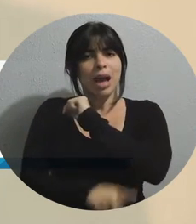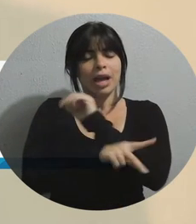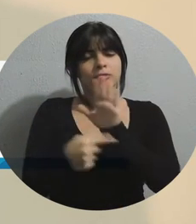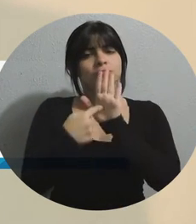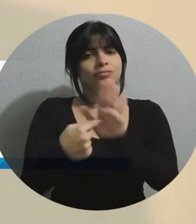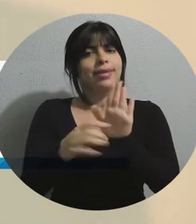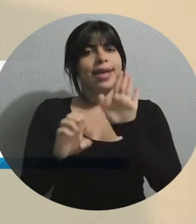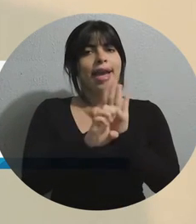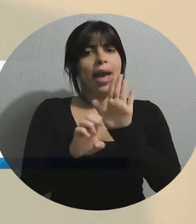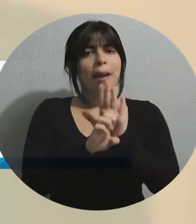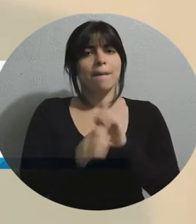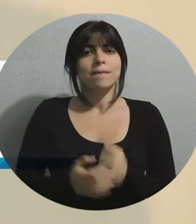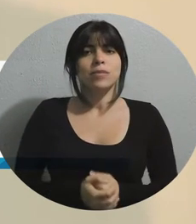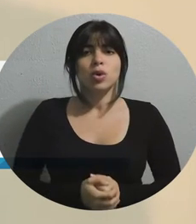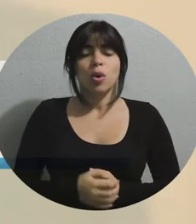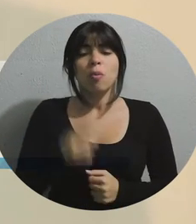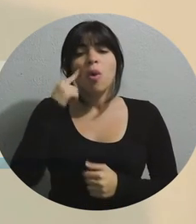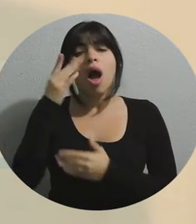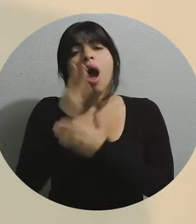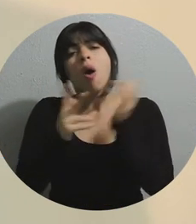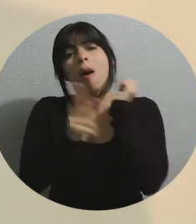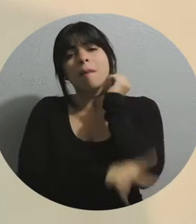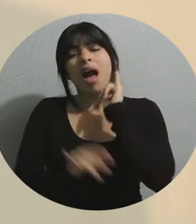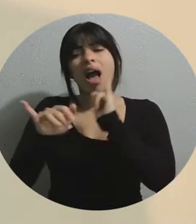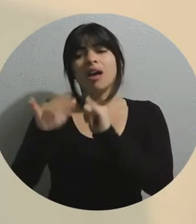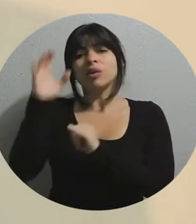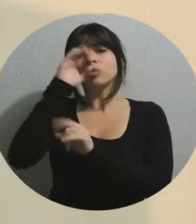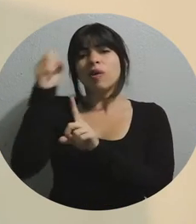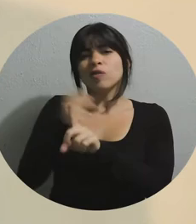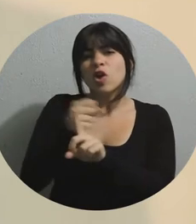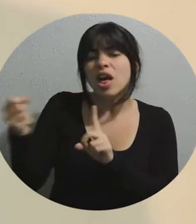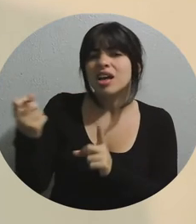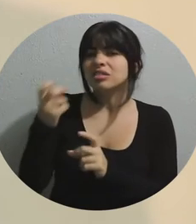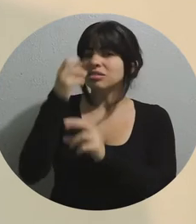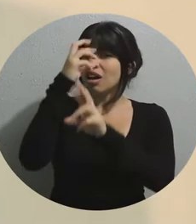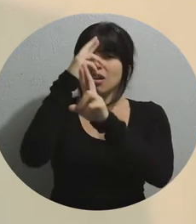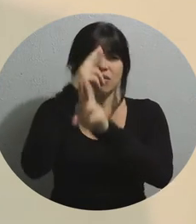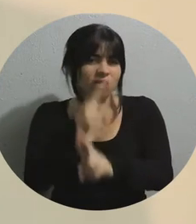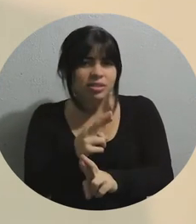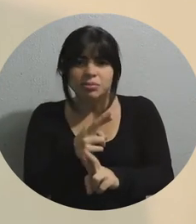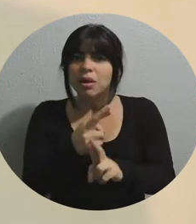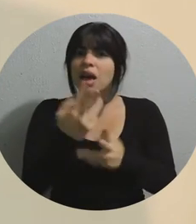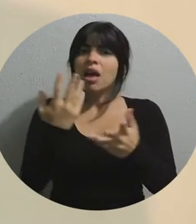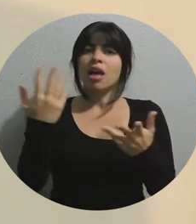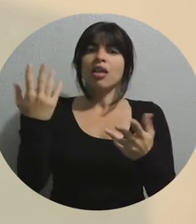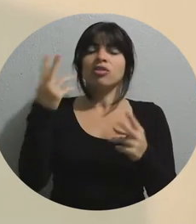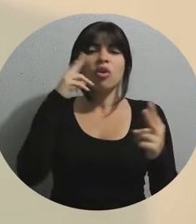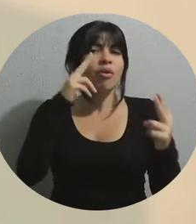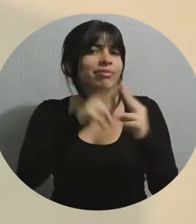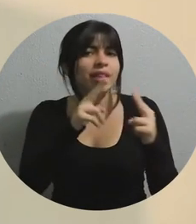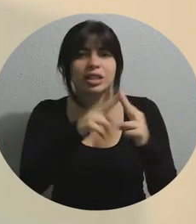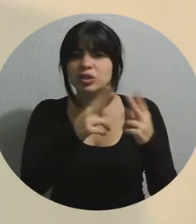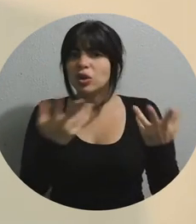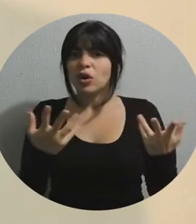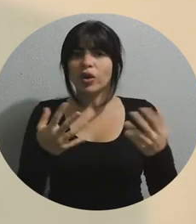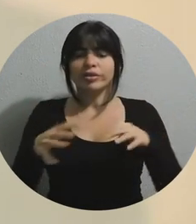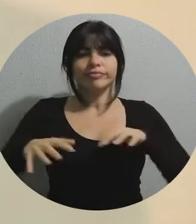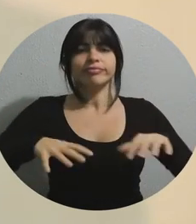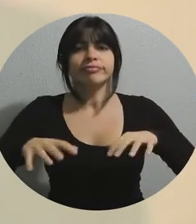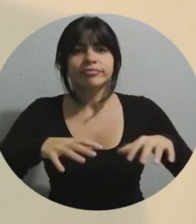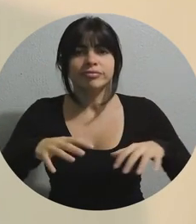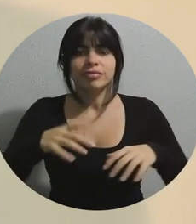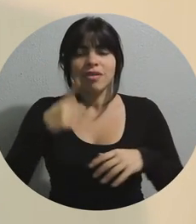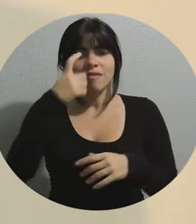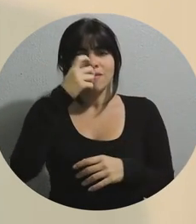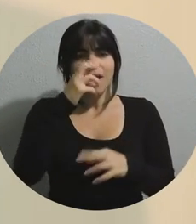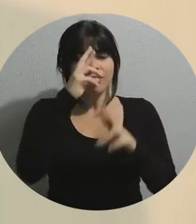que lamentablemente recurren a la violencia y recurren al irrespeto y recurren al desconocimiento